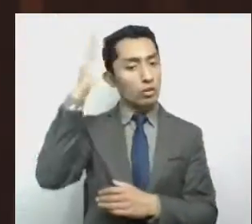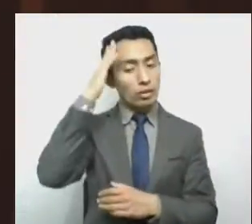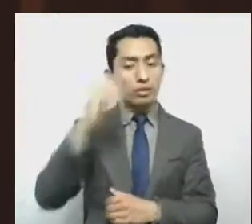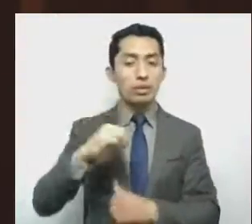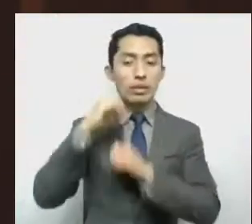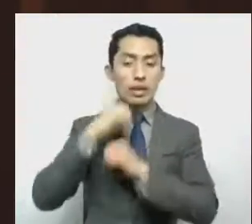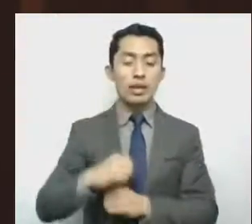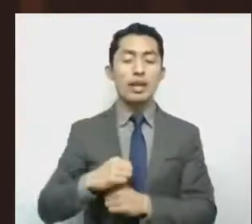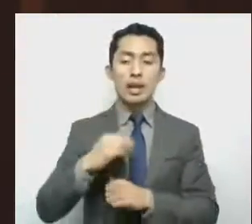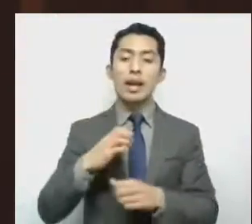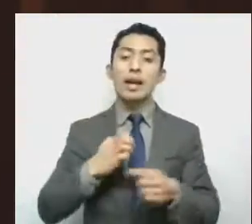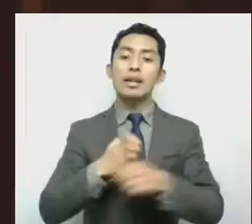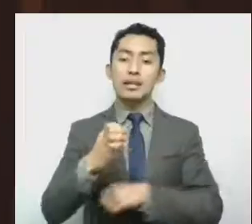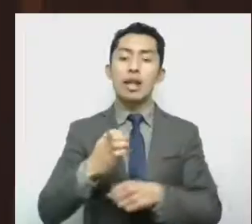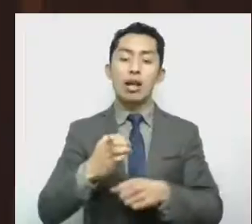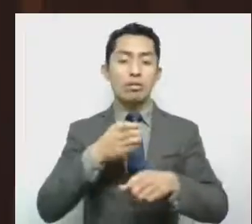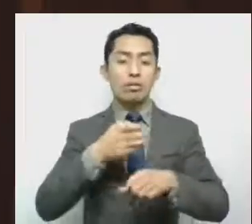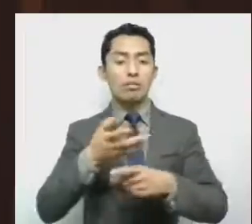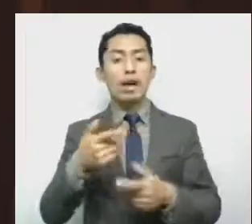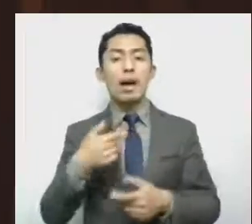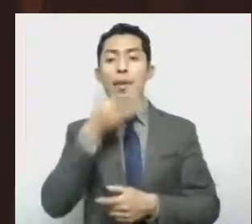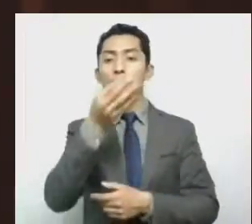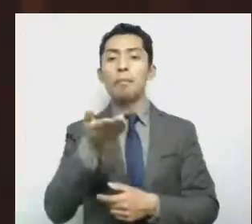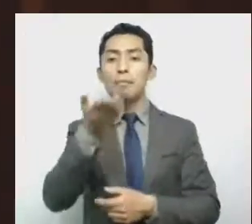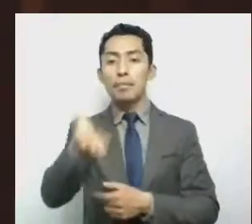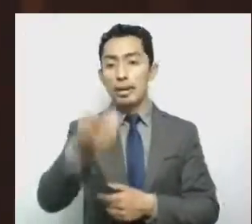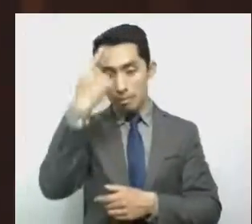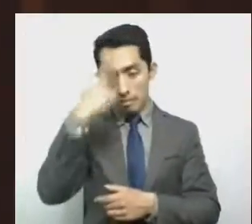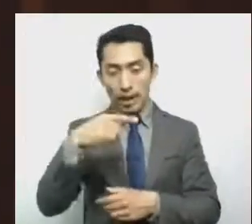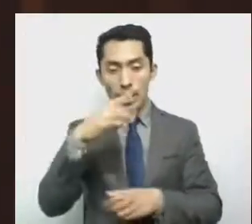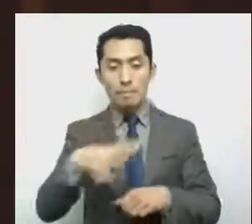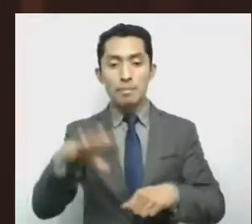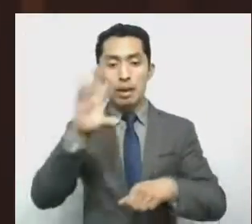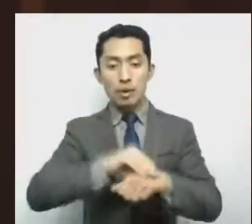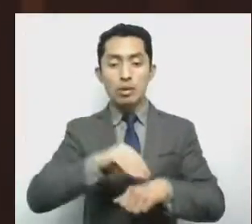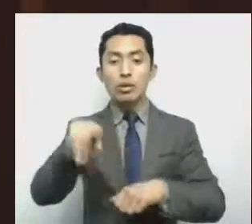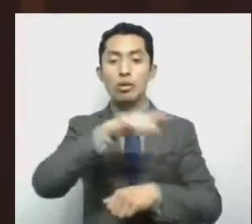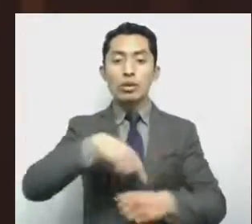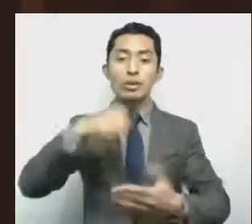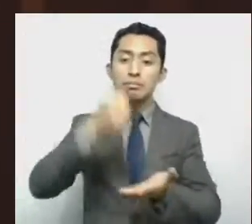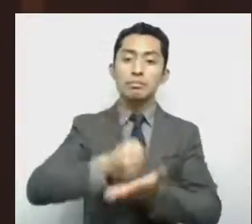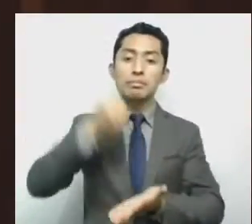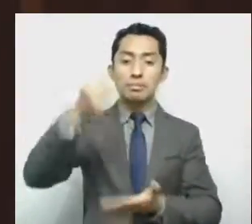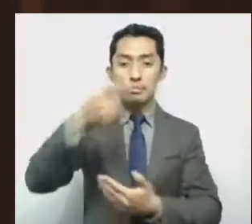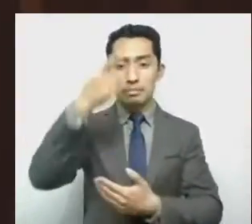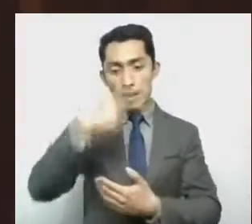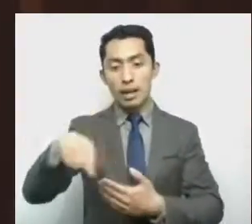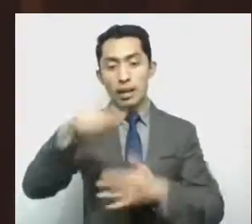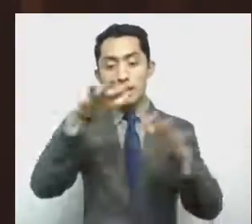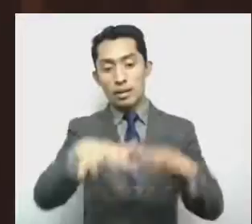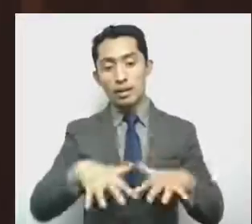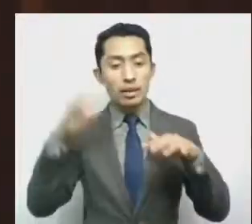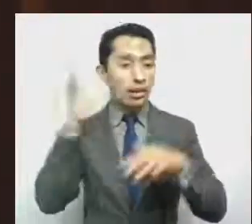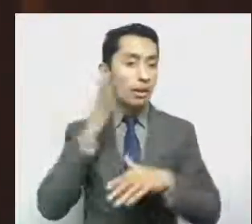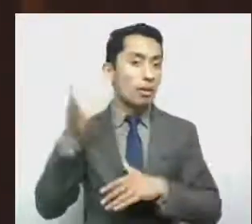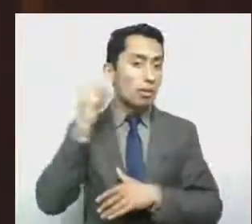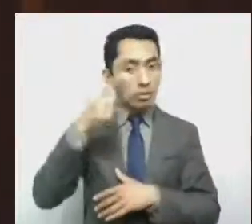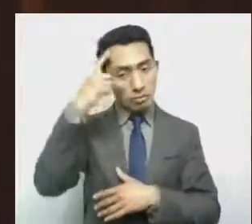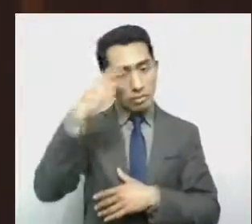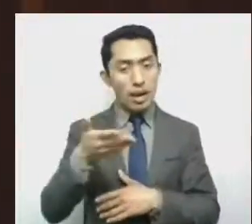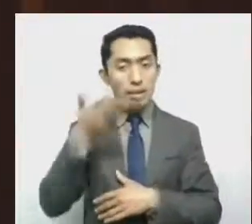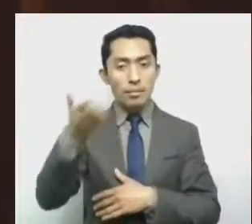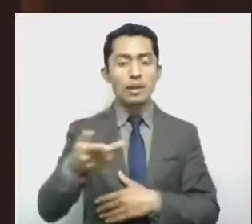Estatal ha solicitado la autorización y la aprobación de la legislatura para adquirir un nuevo